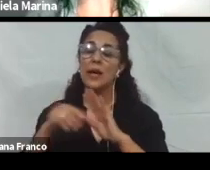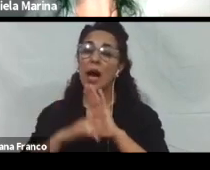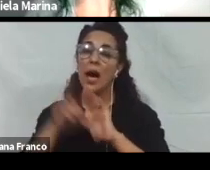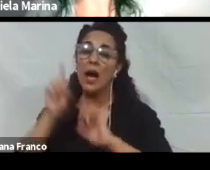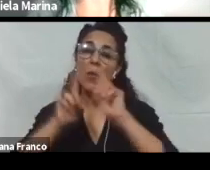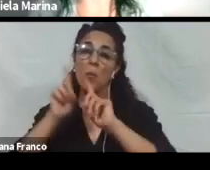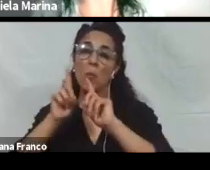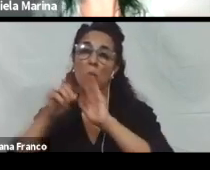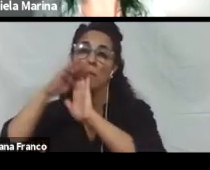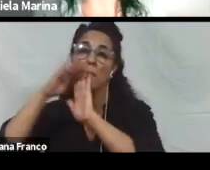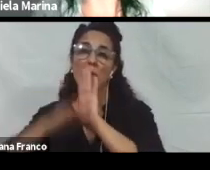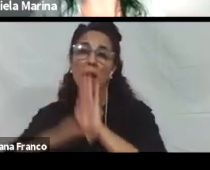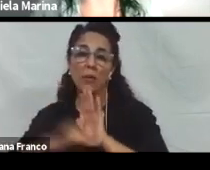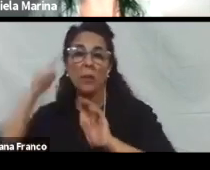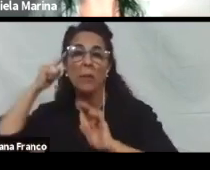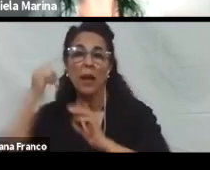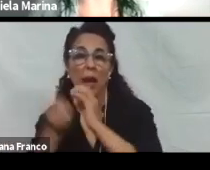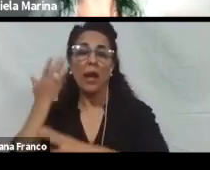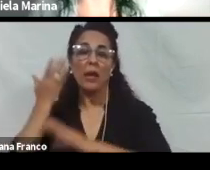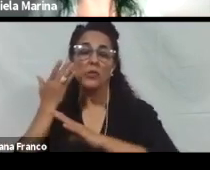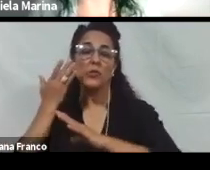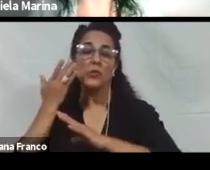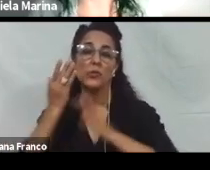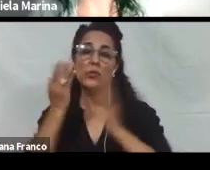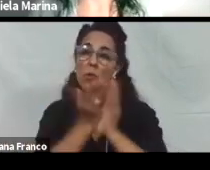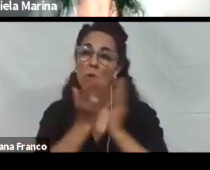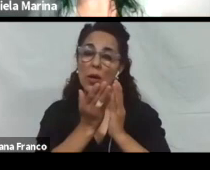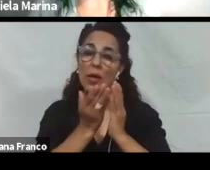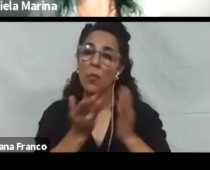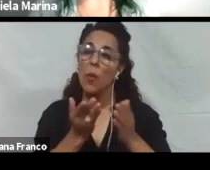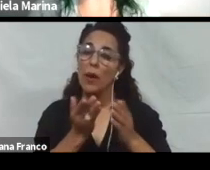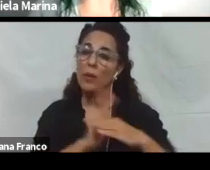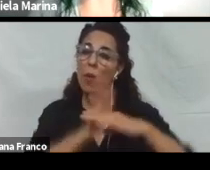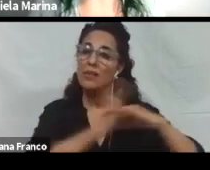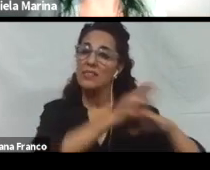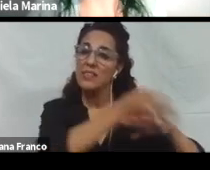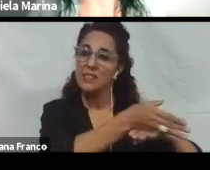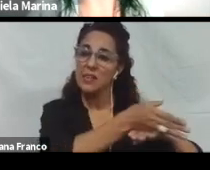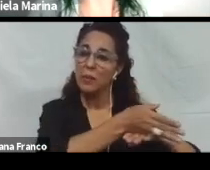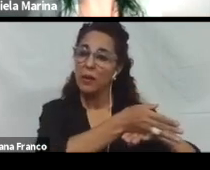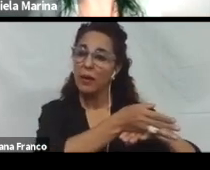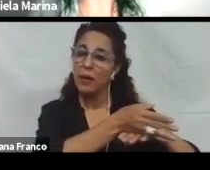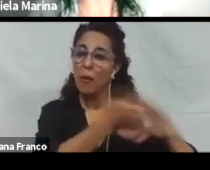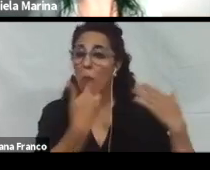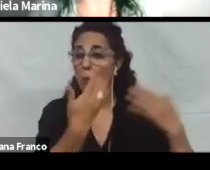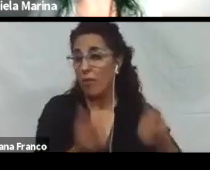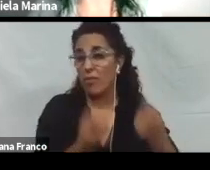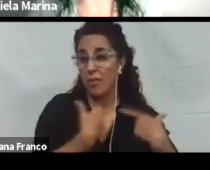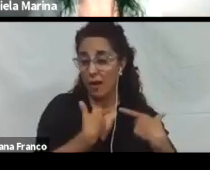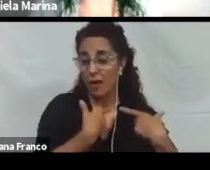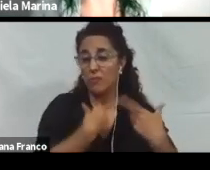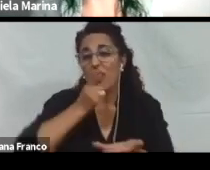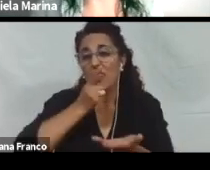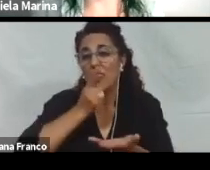pautas para la creación de recursos educativos digitales accesibles que pueden sernos útiles a la hora de decidir qué